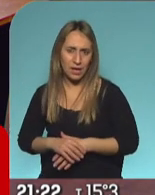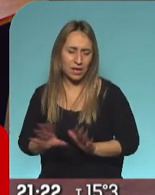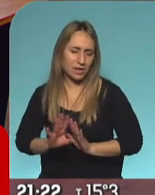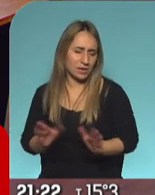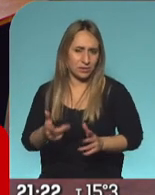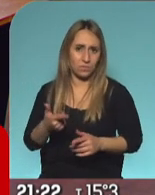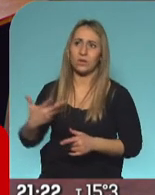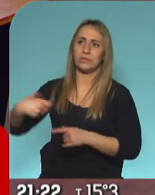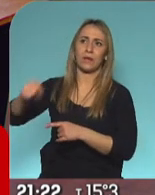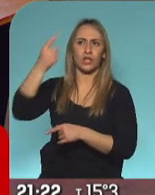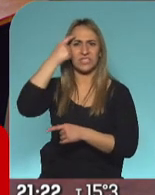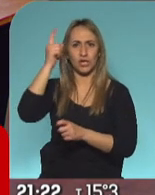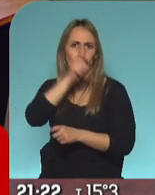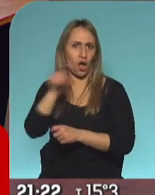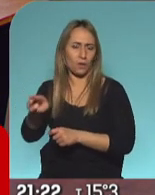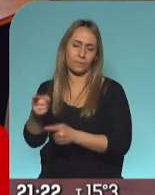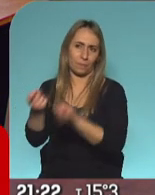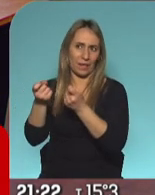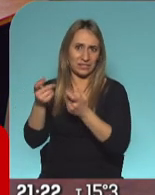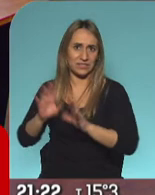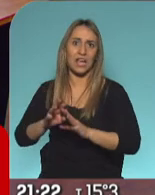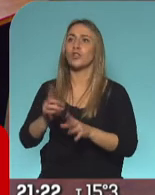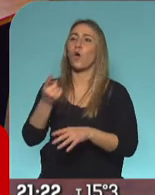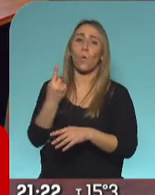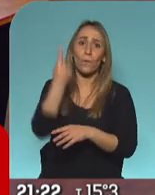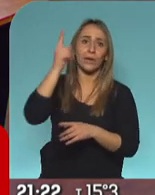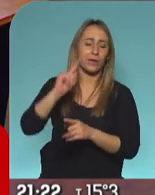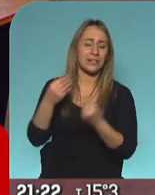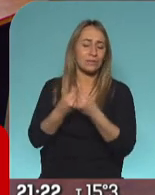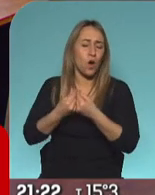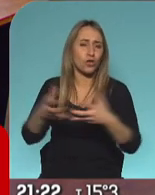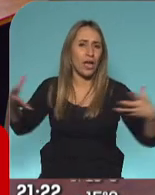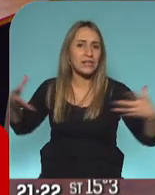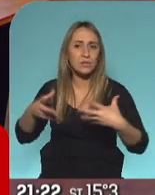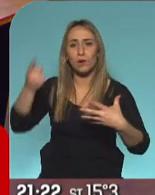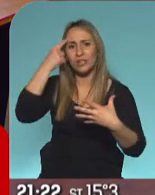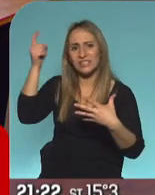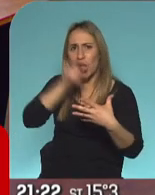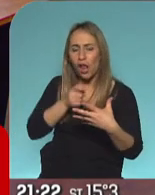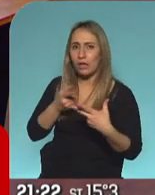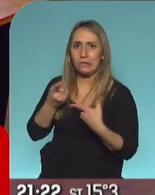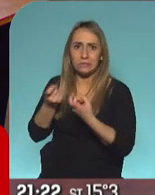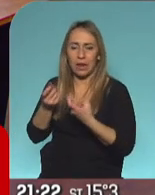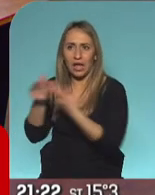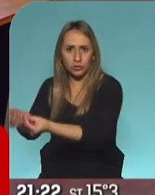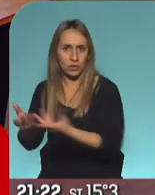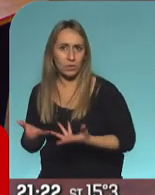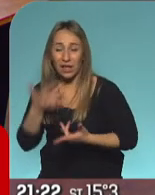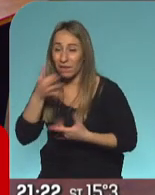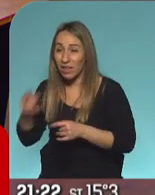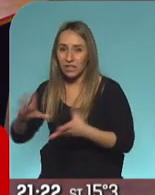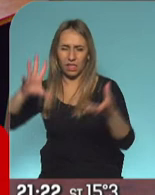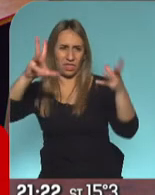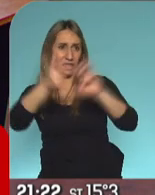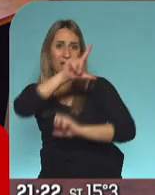con un terapeuta, pero haría falta un congreso de terapeuta, para tratarla, porque está muy mal, pero el daño que hace una república, es muy grande,